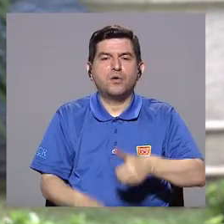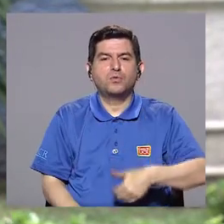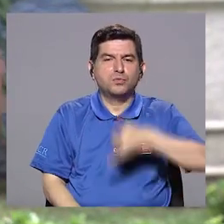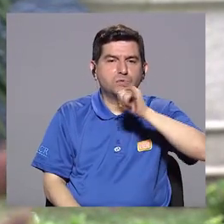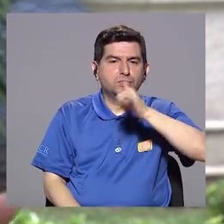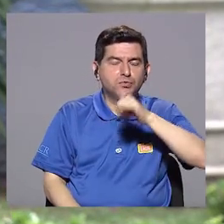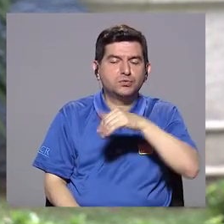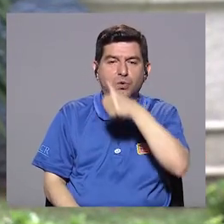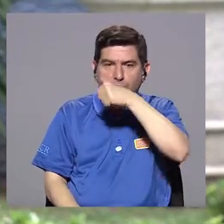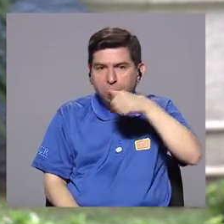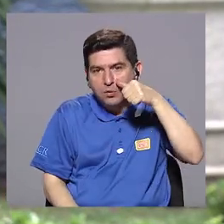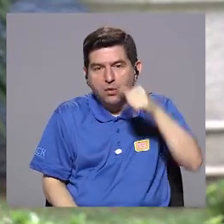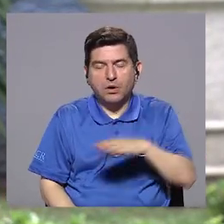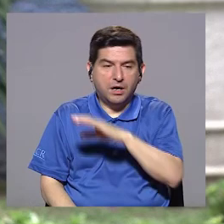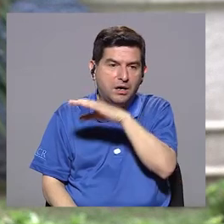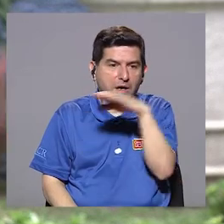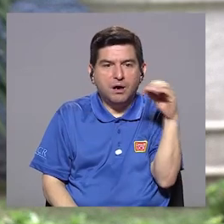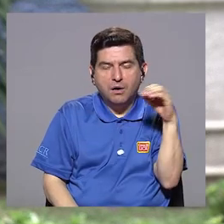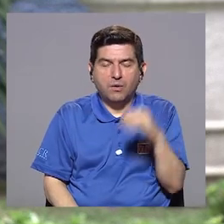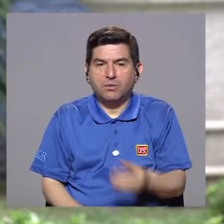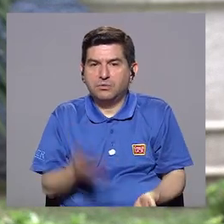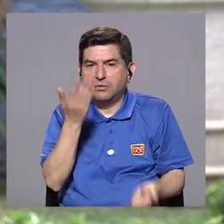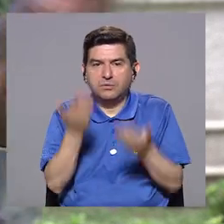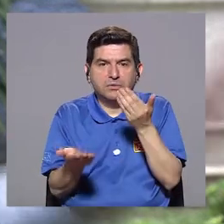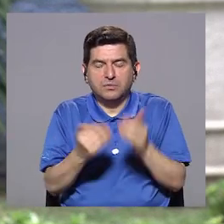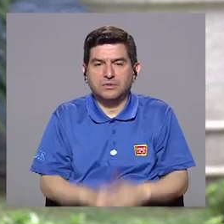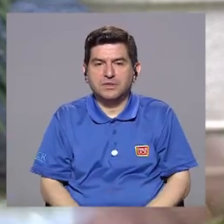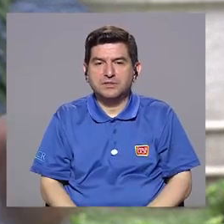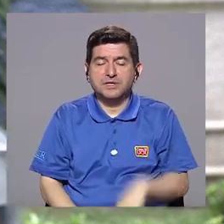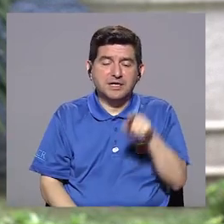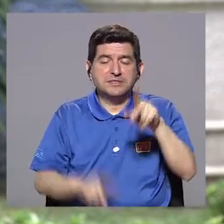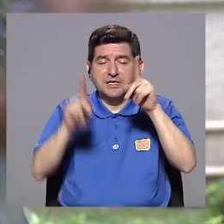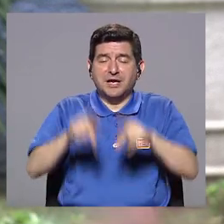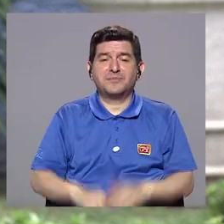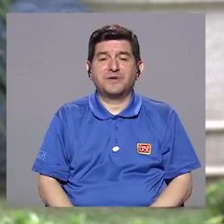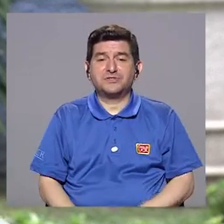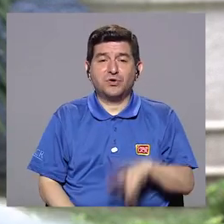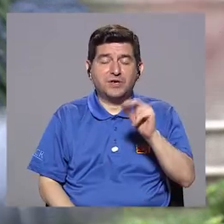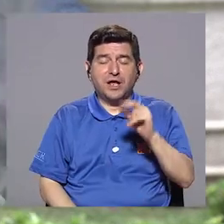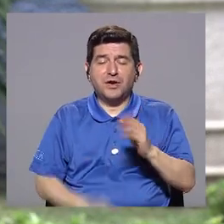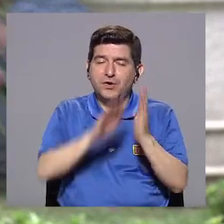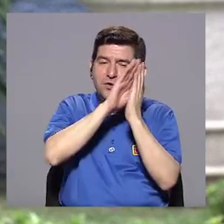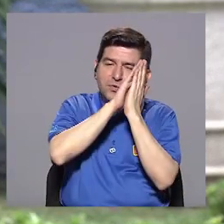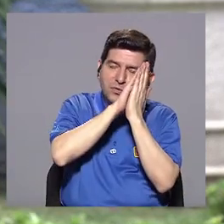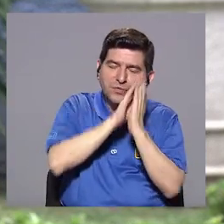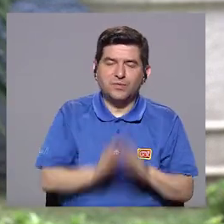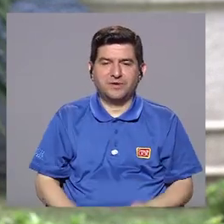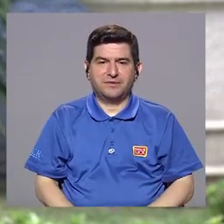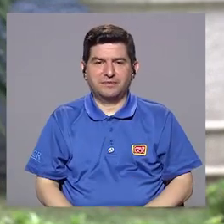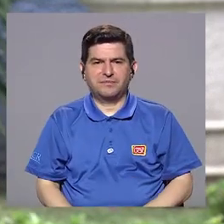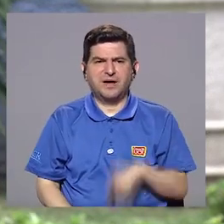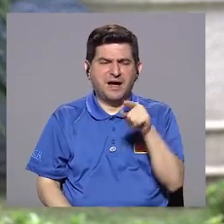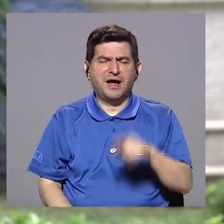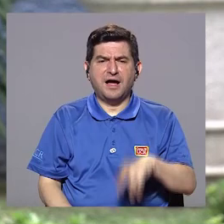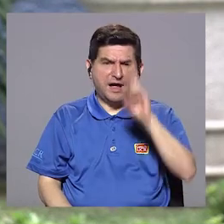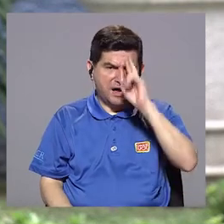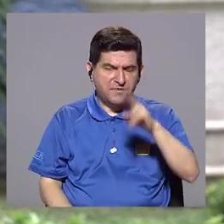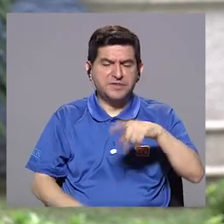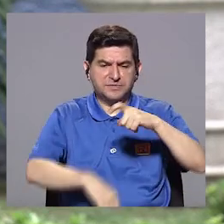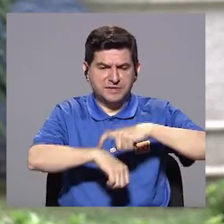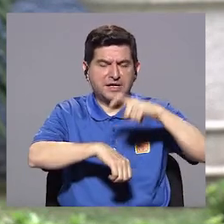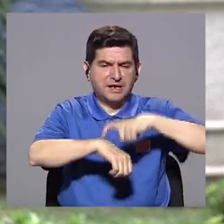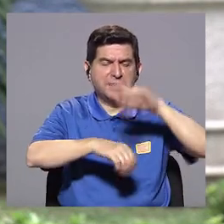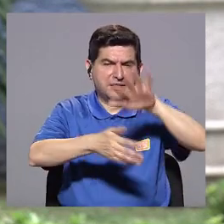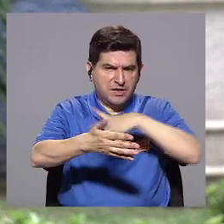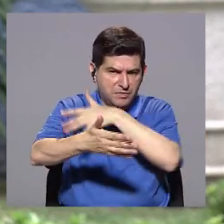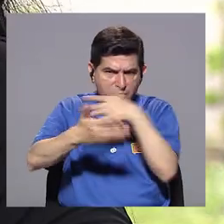alcohol, ver el tema del consumo de droga, ver el consumo de trasnoche. Si trasnocho, cuántas horas puedo dormir. Respetar las horas de sueño